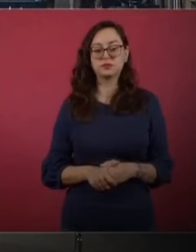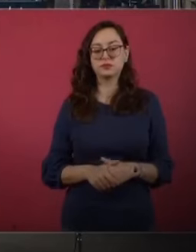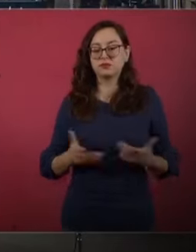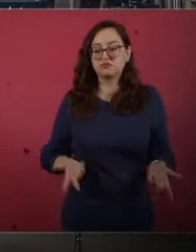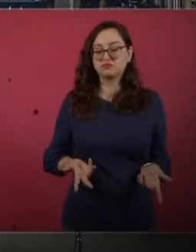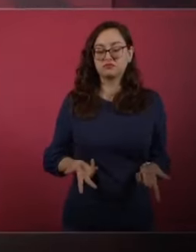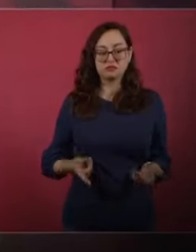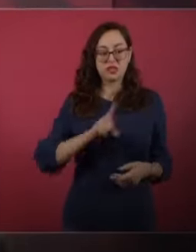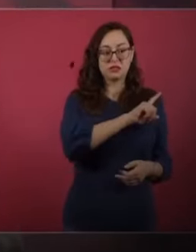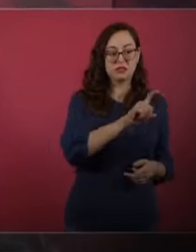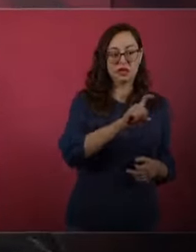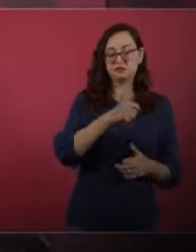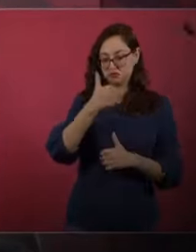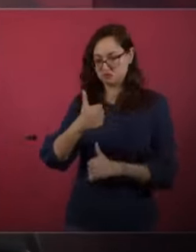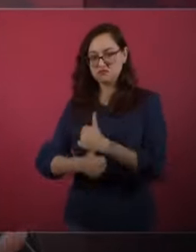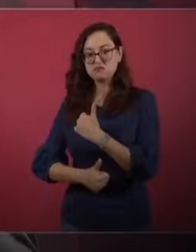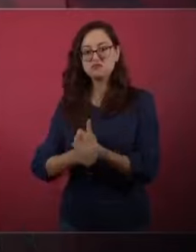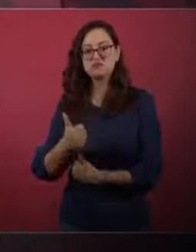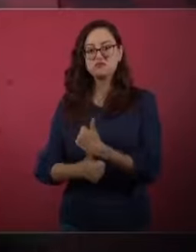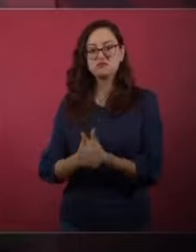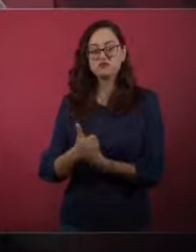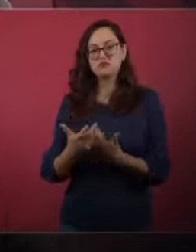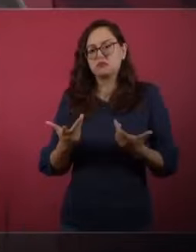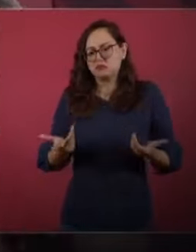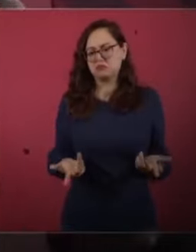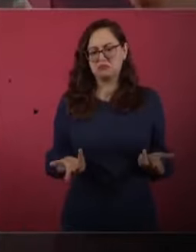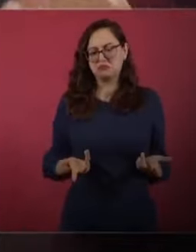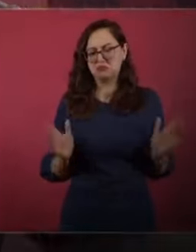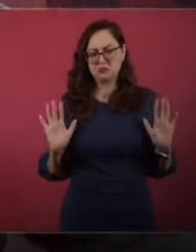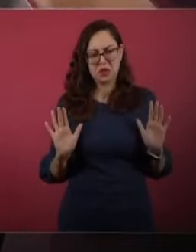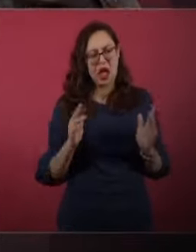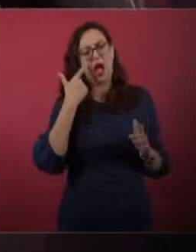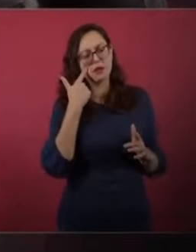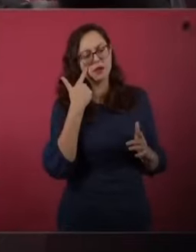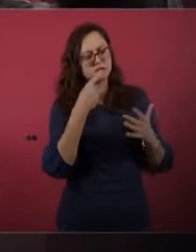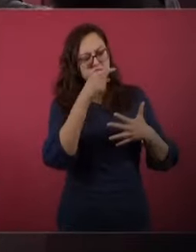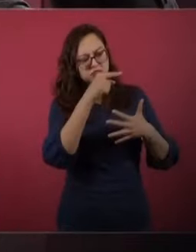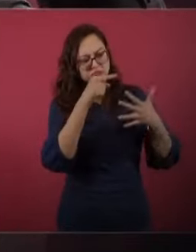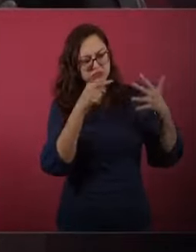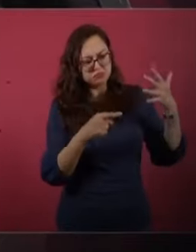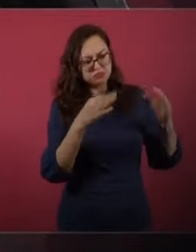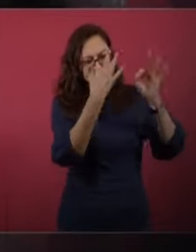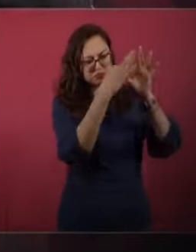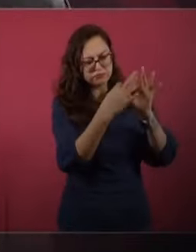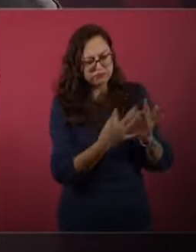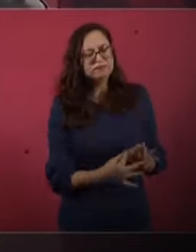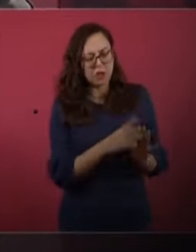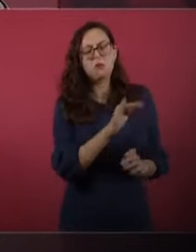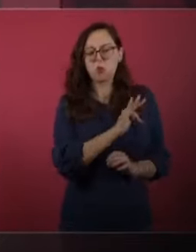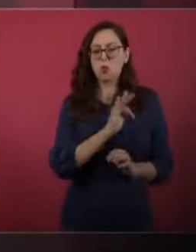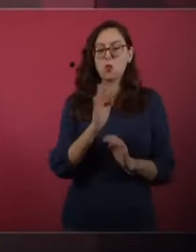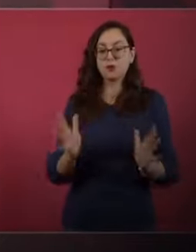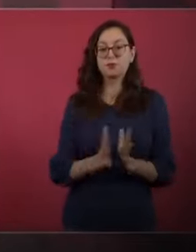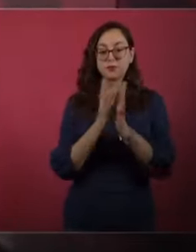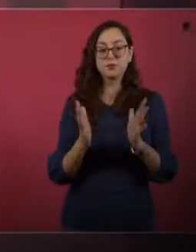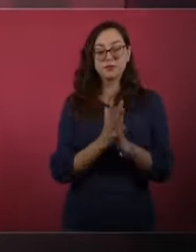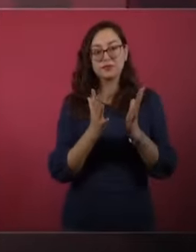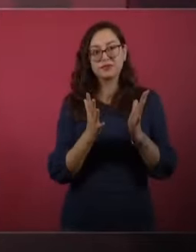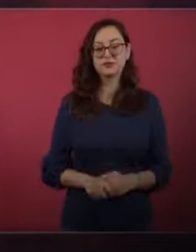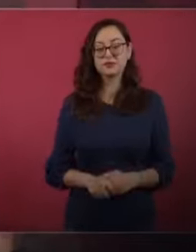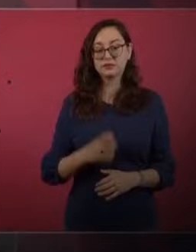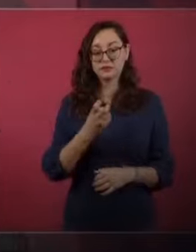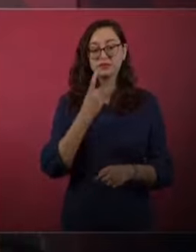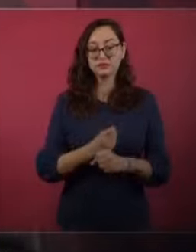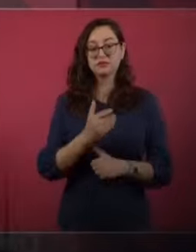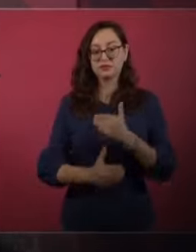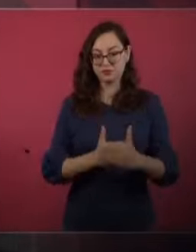entonces 100. Bueno, pues hay una comisión que cumplan con los requisitos, se van a poner los requisitos, porque tienen que ser abogados.